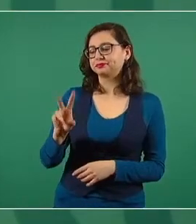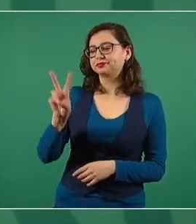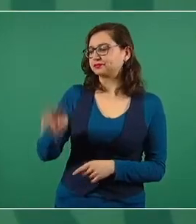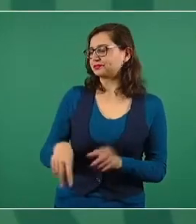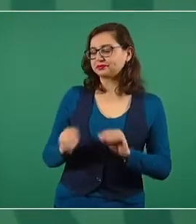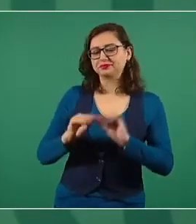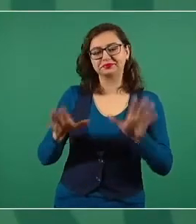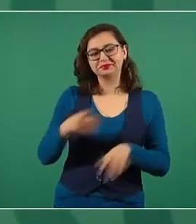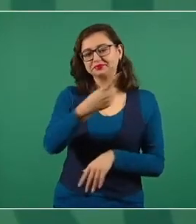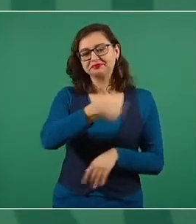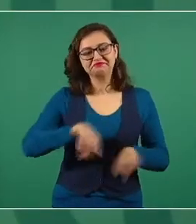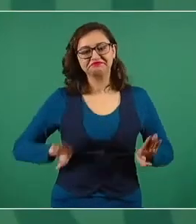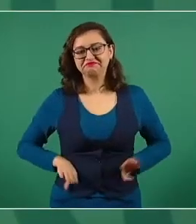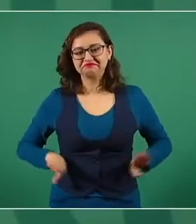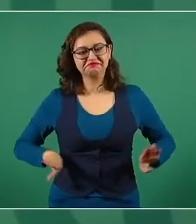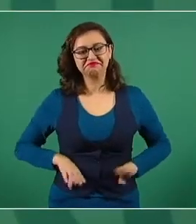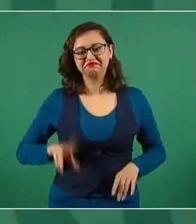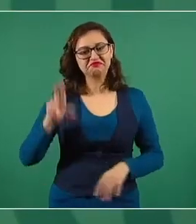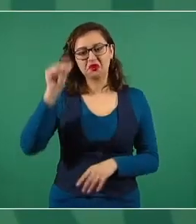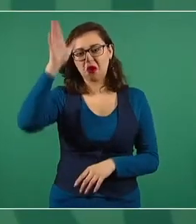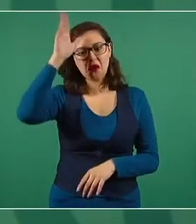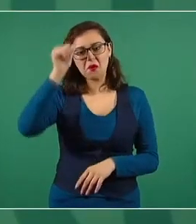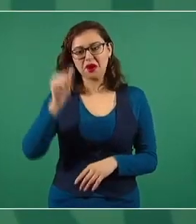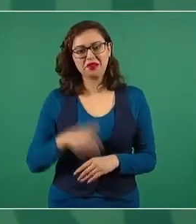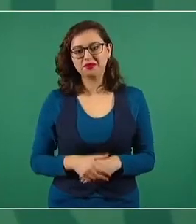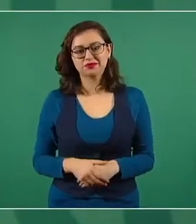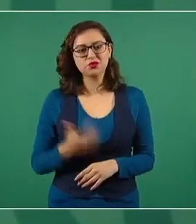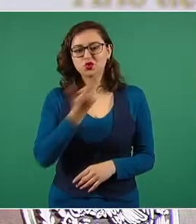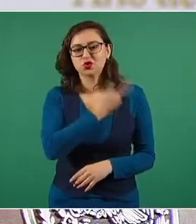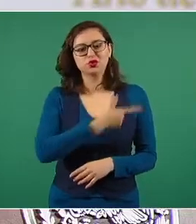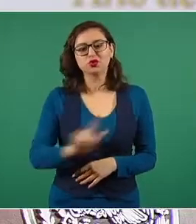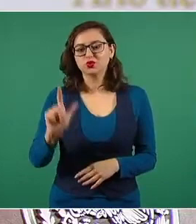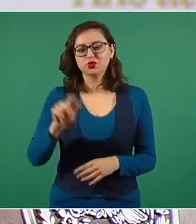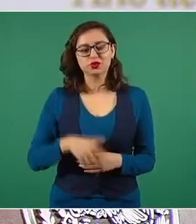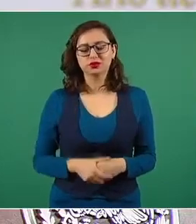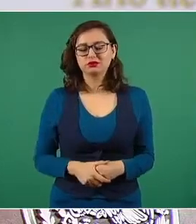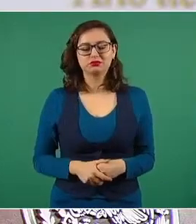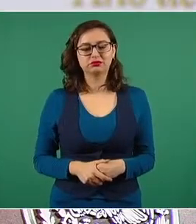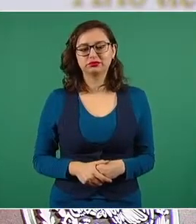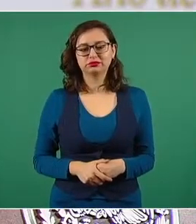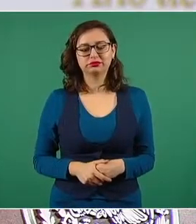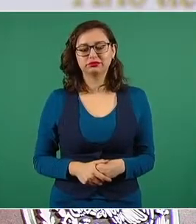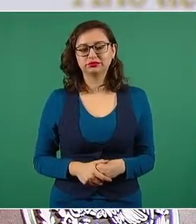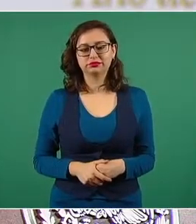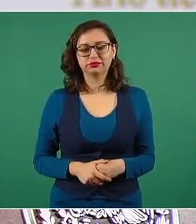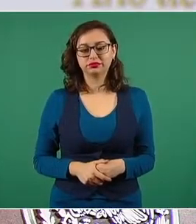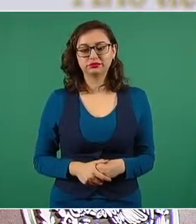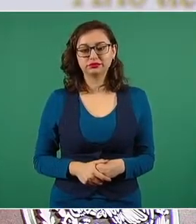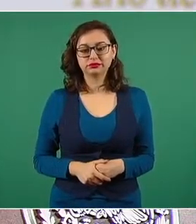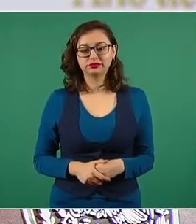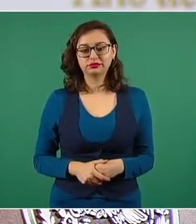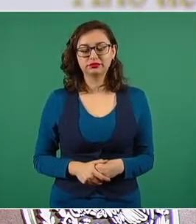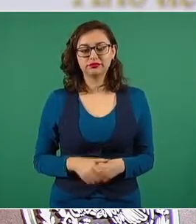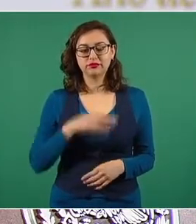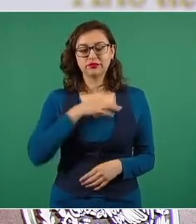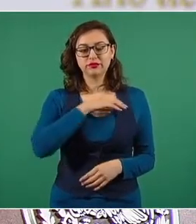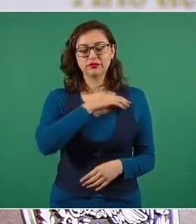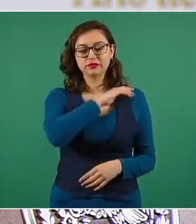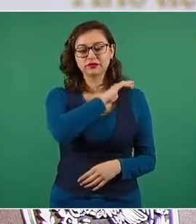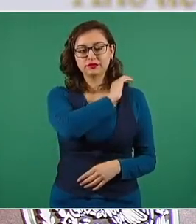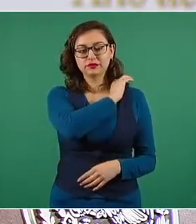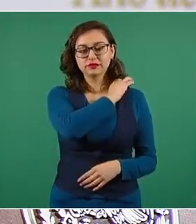no están de acuerdo, no estuvieron de acuerdo con estas